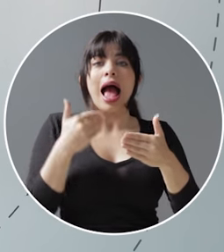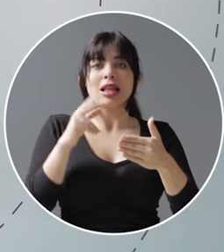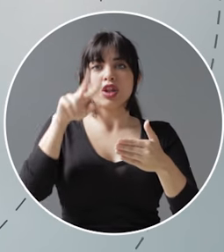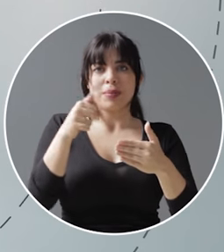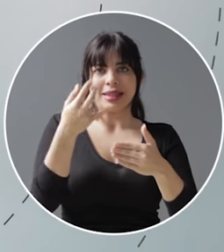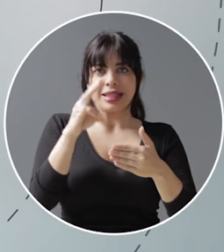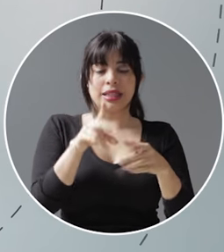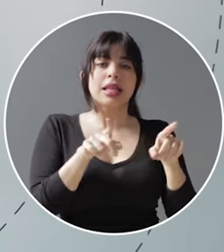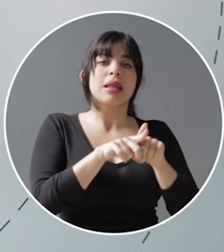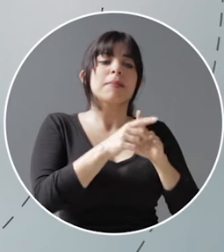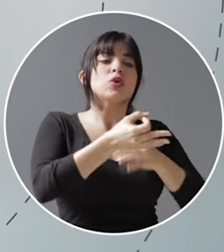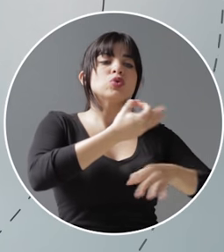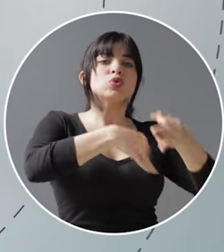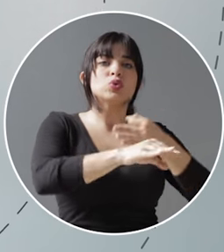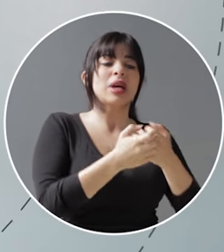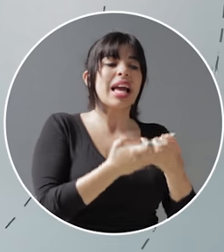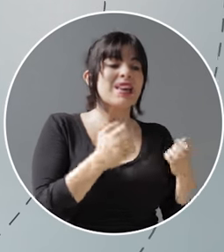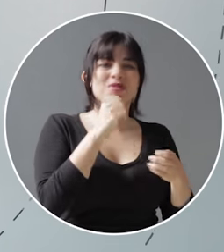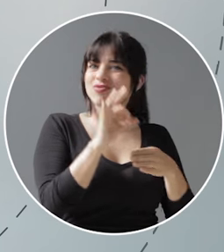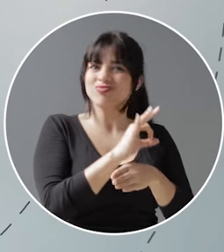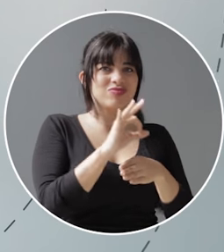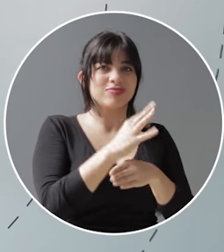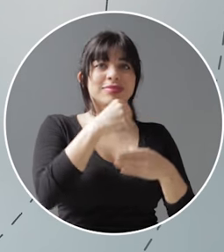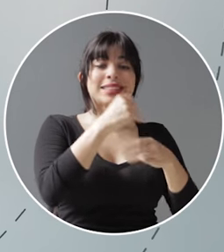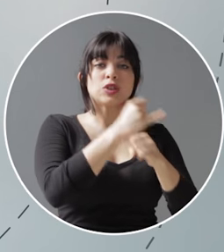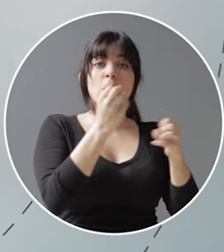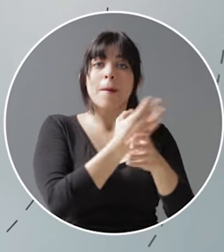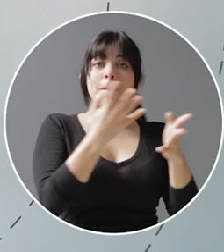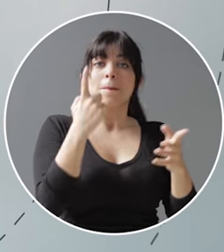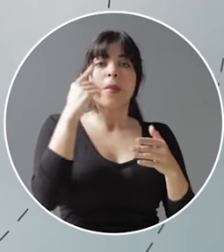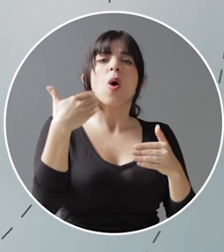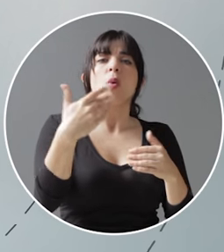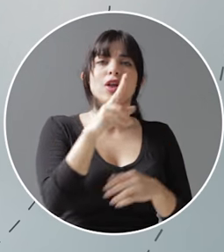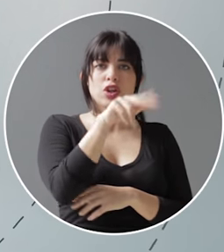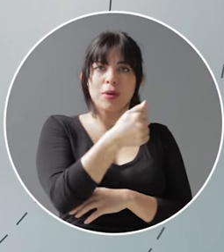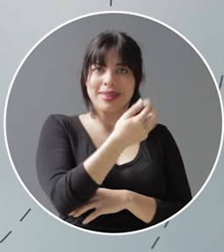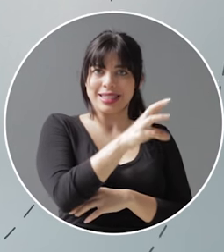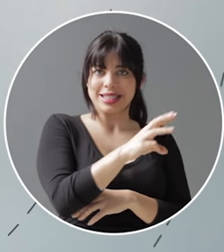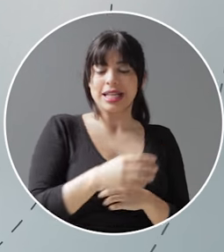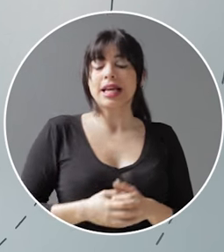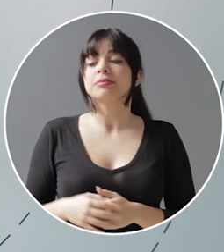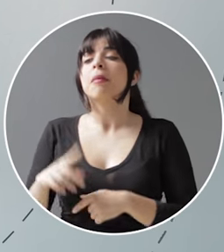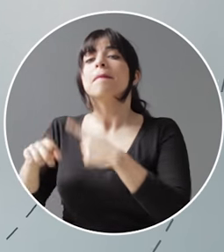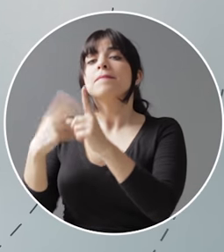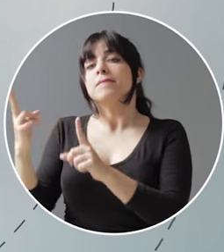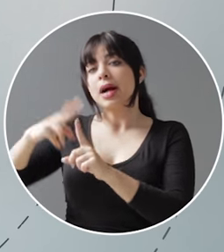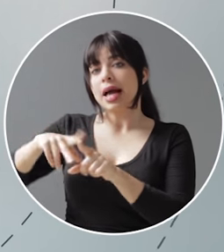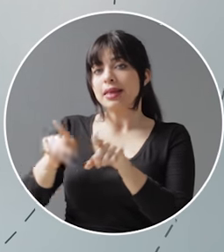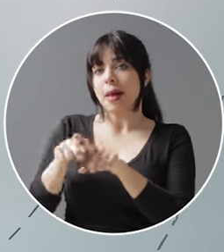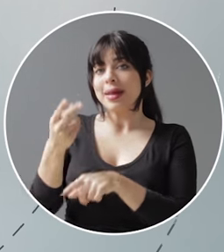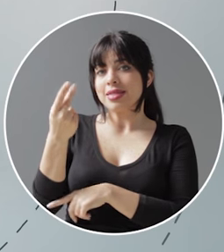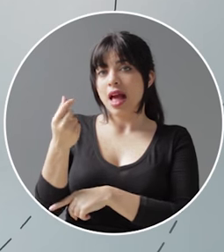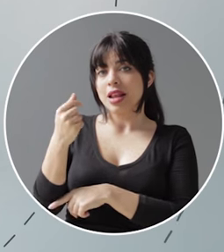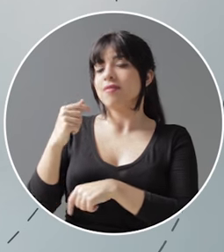También vamos a sustituir equipos ineficientes en instituciones públicas para el año 2016. Vamos a implementar